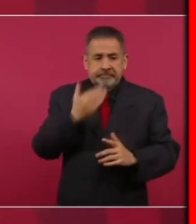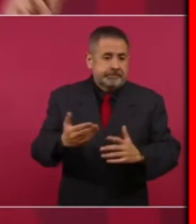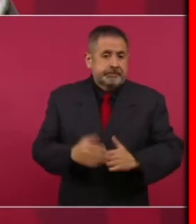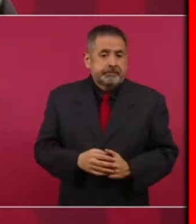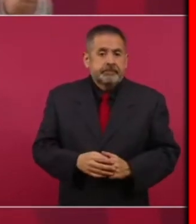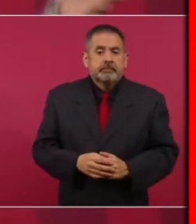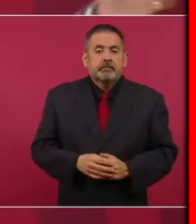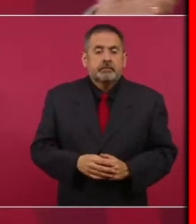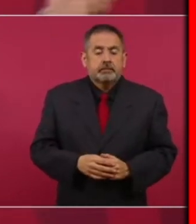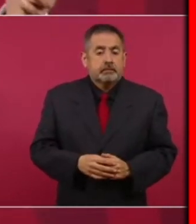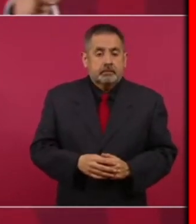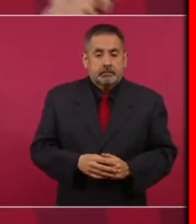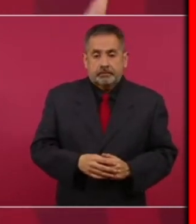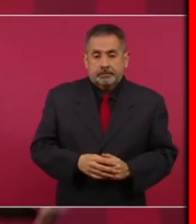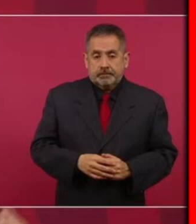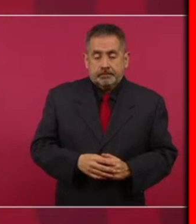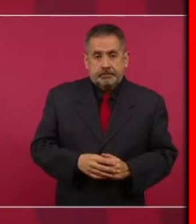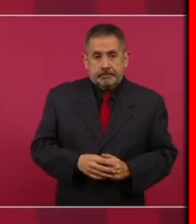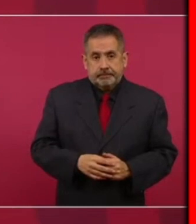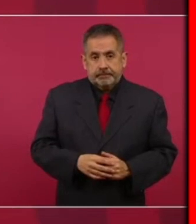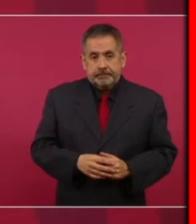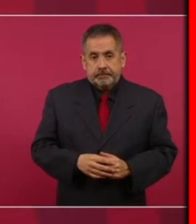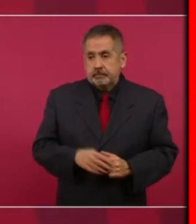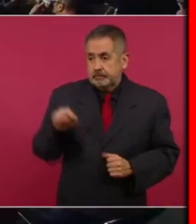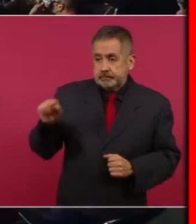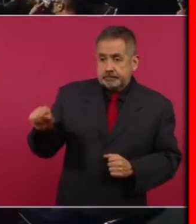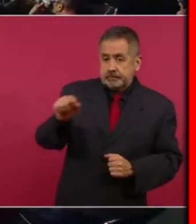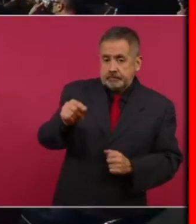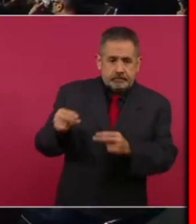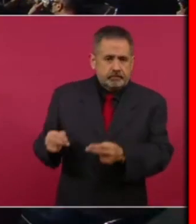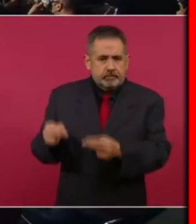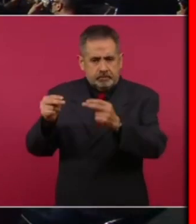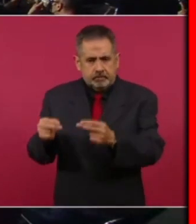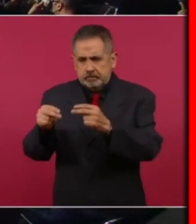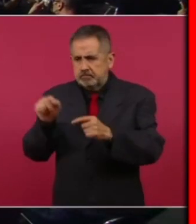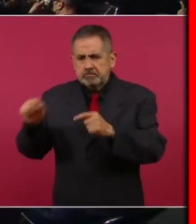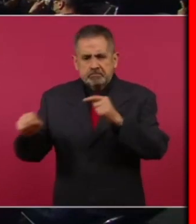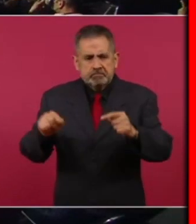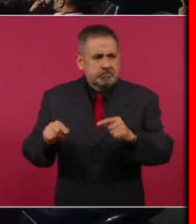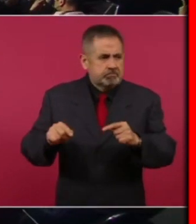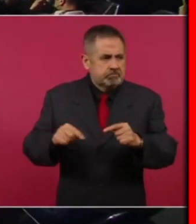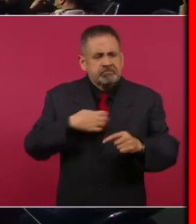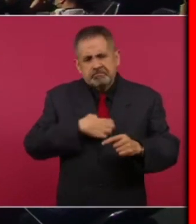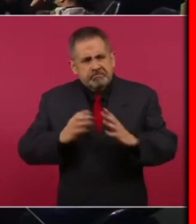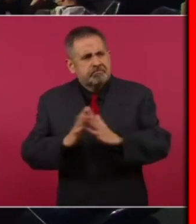Ahí en Los Negocios Los trabajadores Participando